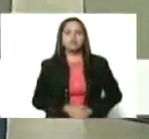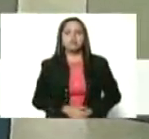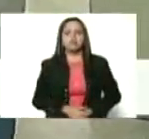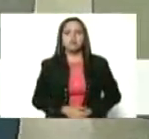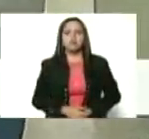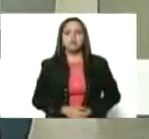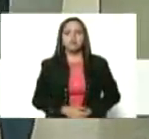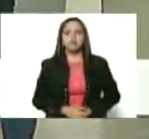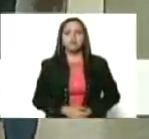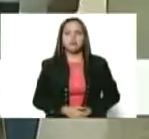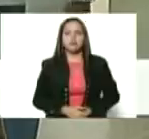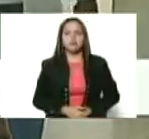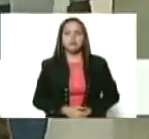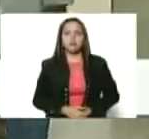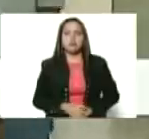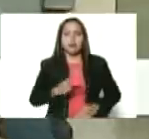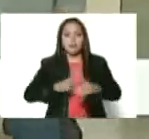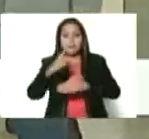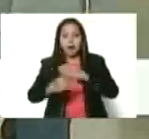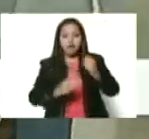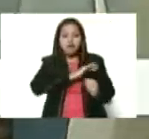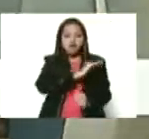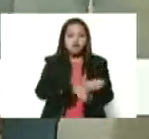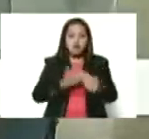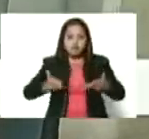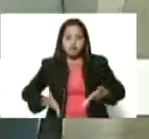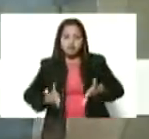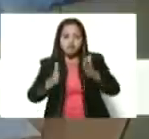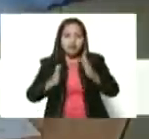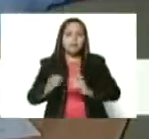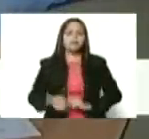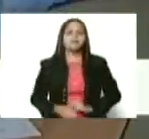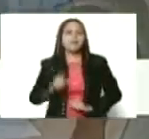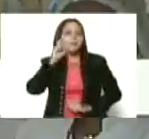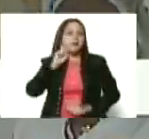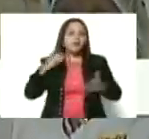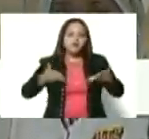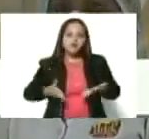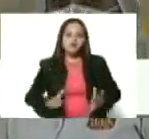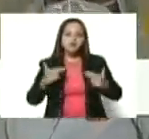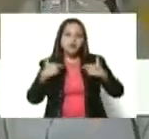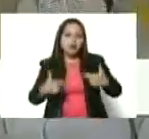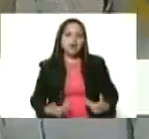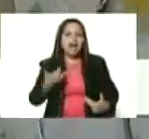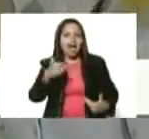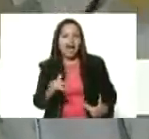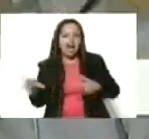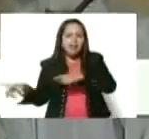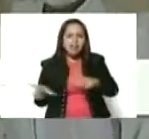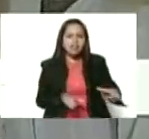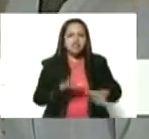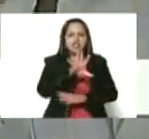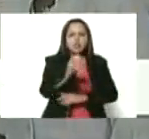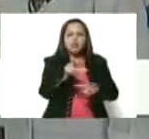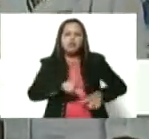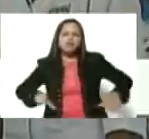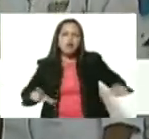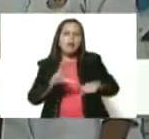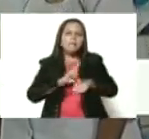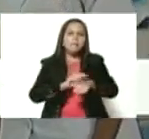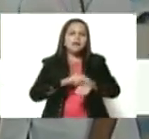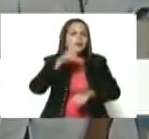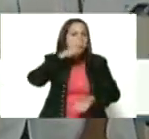Y en pro del fortalecimiento de la ruta materna y el parto humanizado, contamos con el equipamiento de 50 consultorios médicos